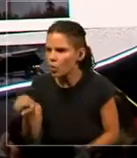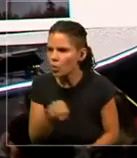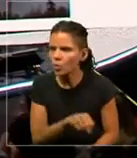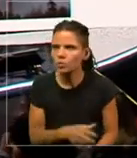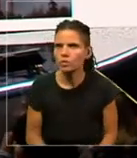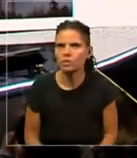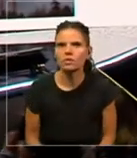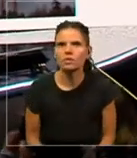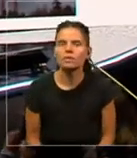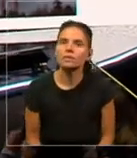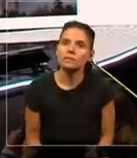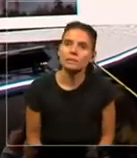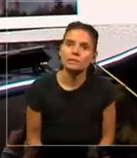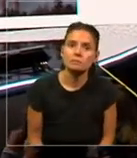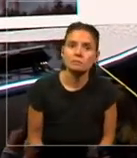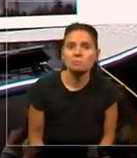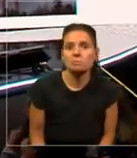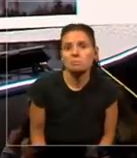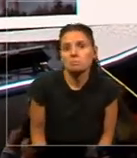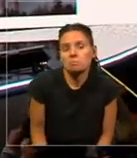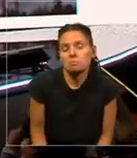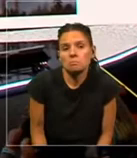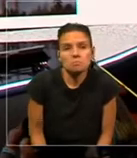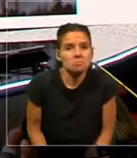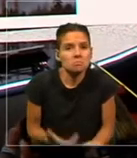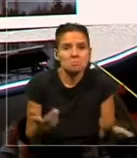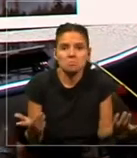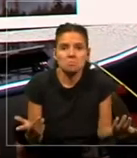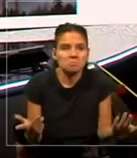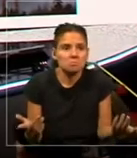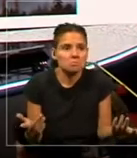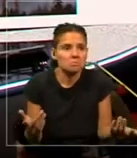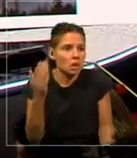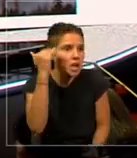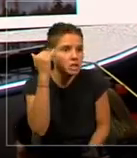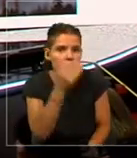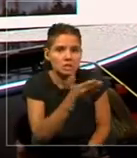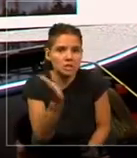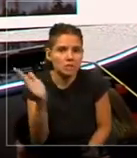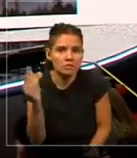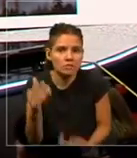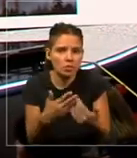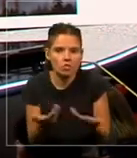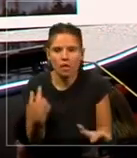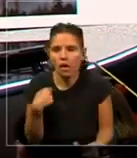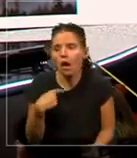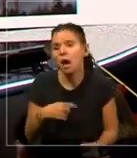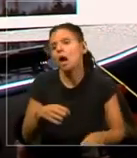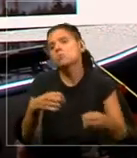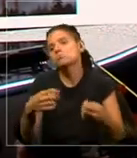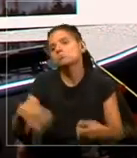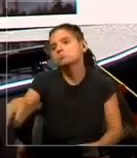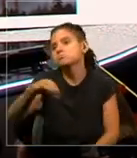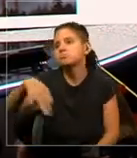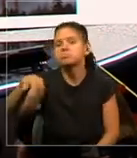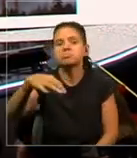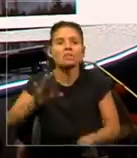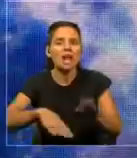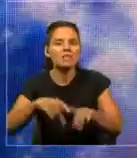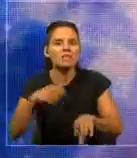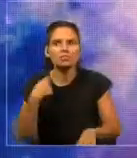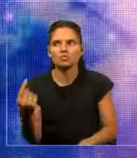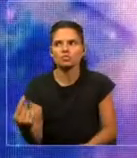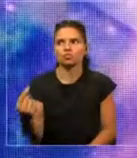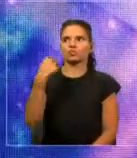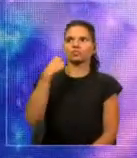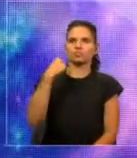Y bueno, nadie sabe dónde está ese misil. O sea, por ahí está, por ahí viniendo hacia nosotros. Pero bueno,